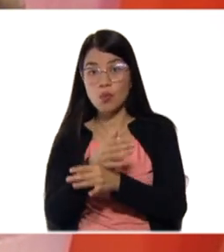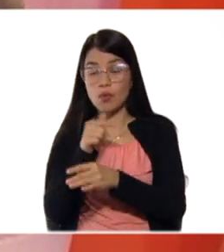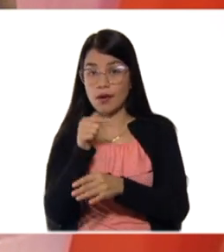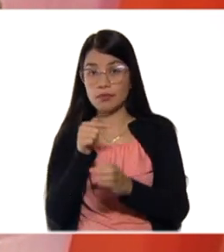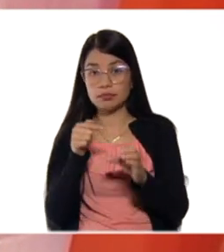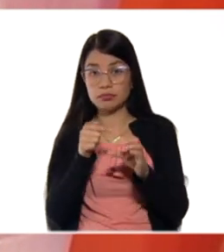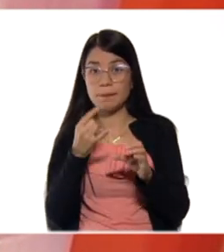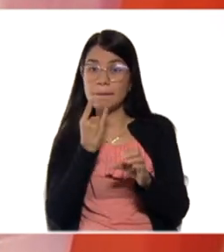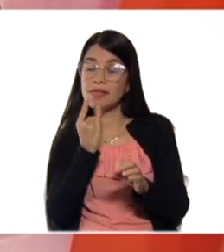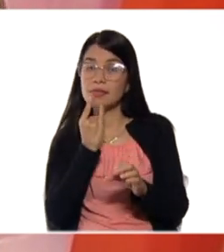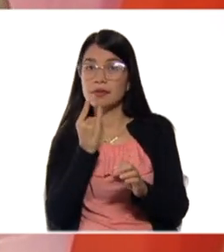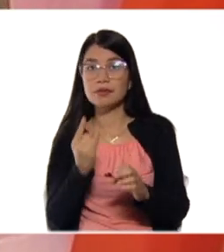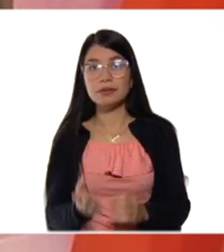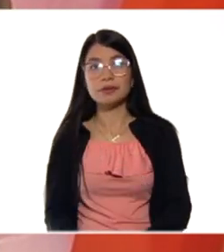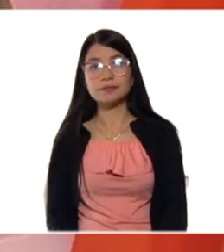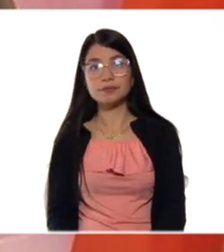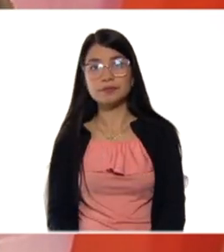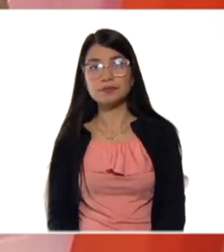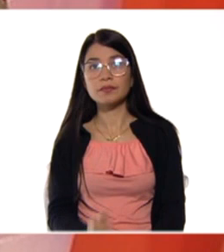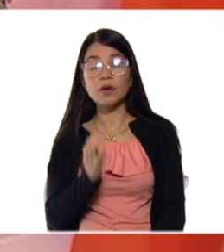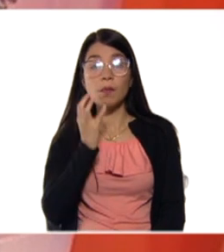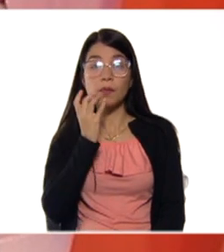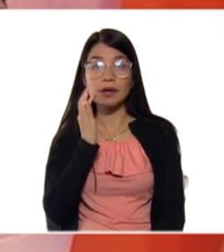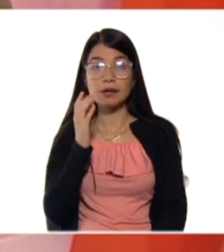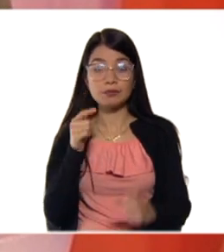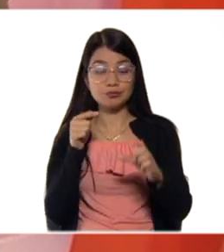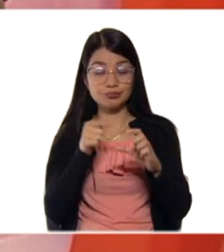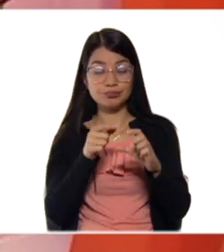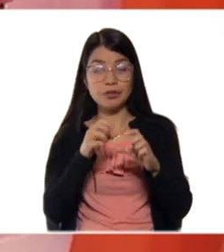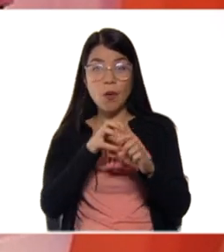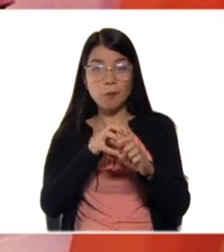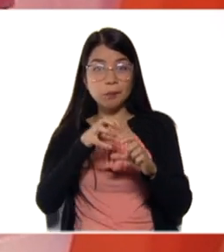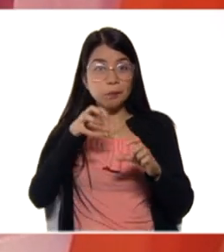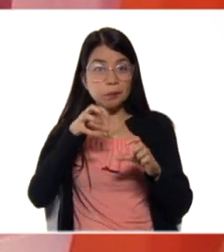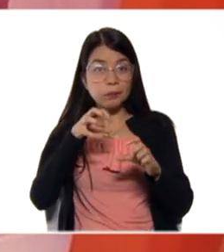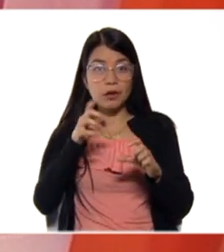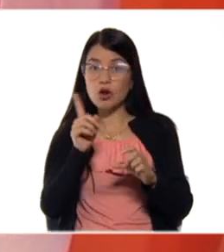se infló, como dicen ustedes, no debemos estar jurungando.